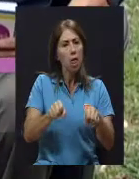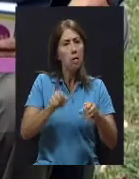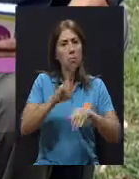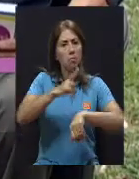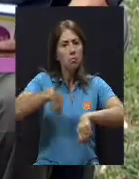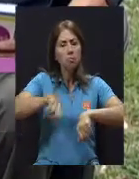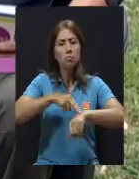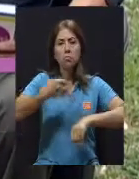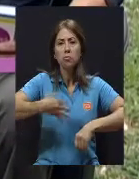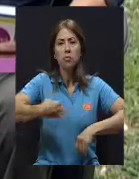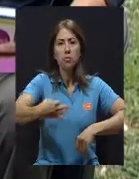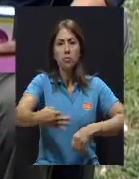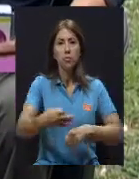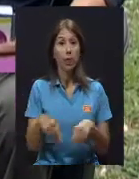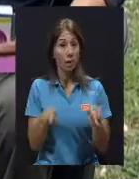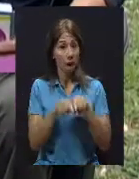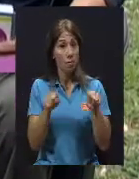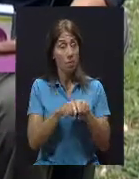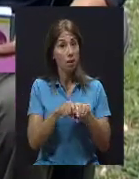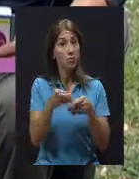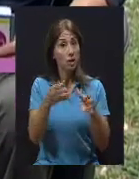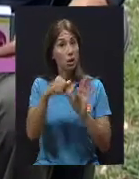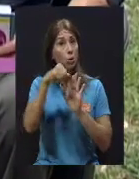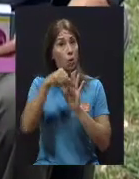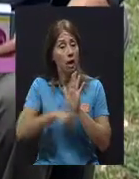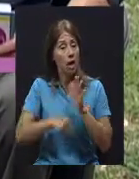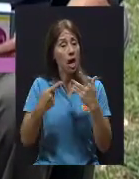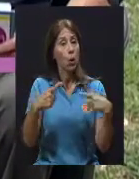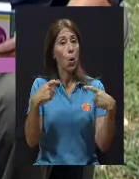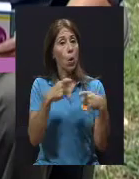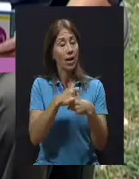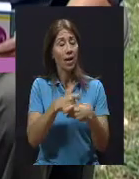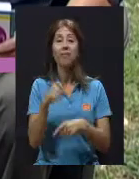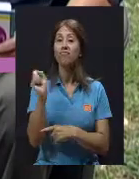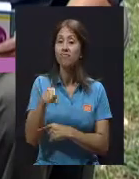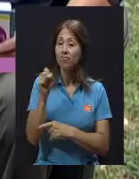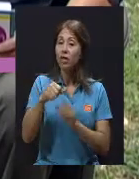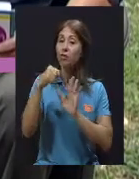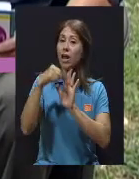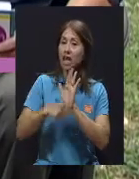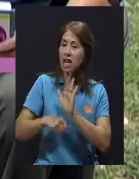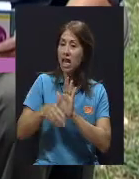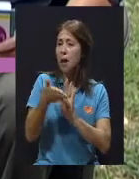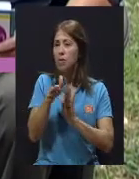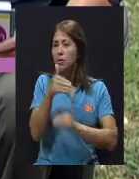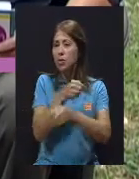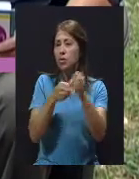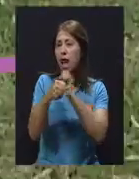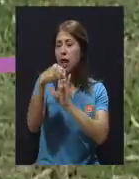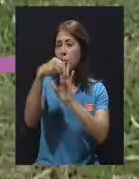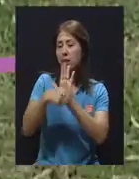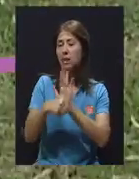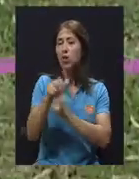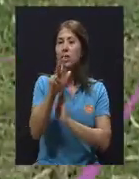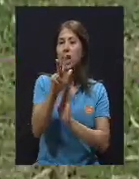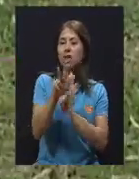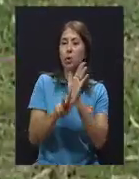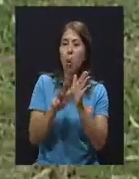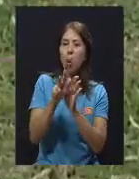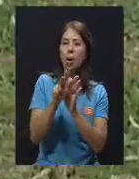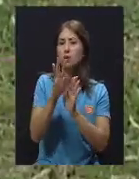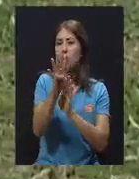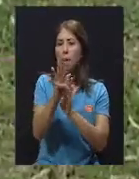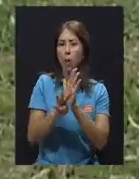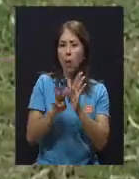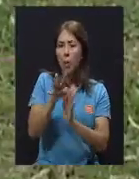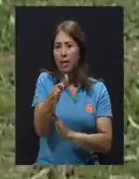tal vez a nuestros talentos que es una cirugía sumamente complicada. Es una cirugía aproximadamente de tres a cuatro horas en un quirófano, es una incisión o herida